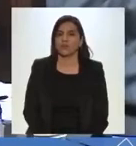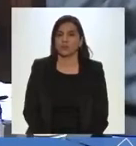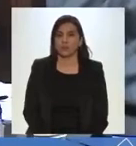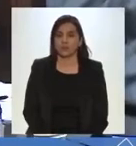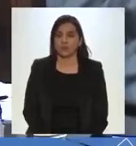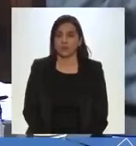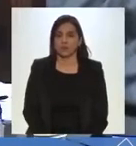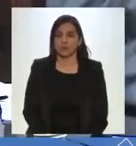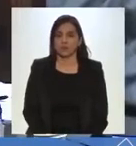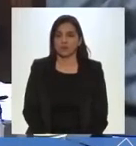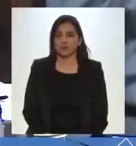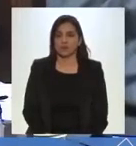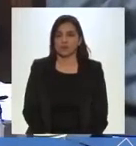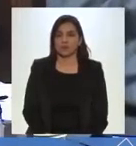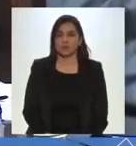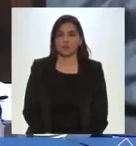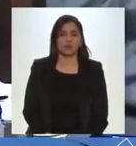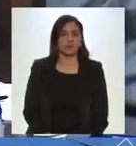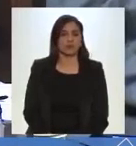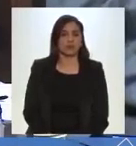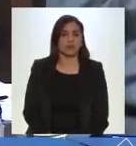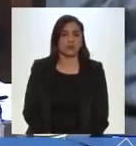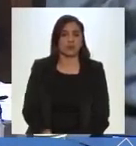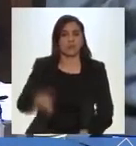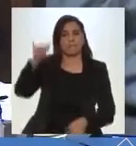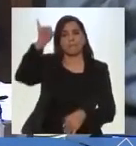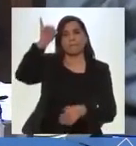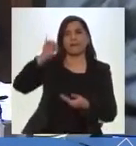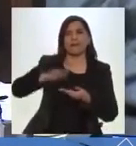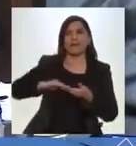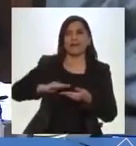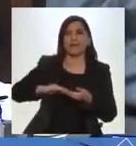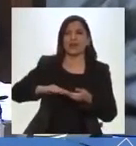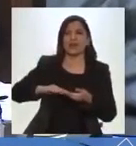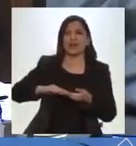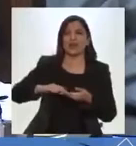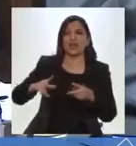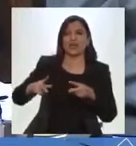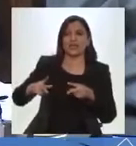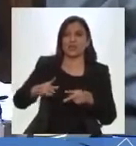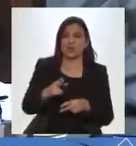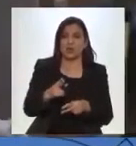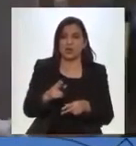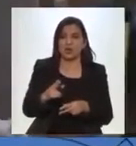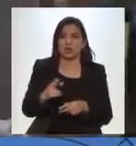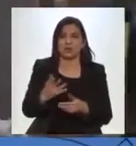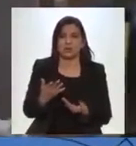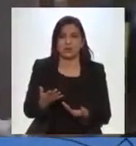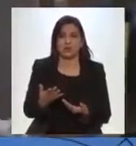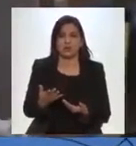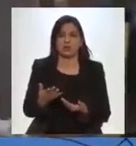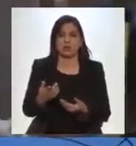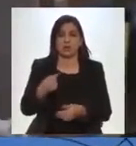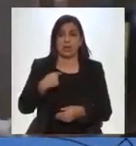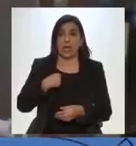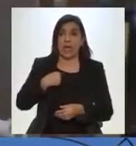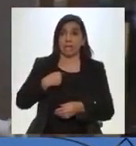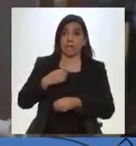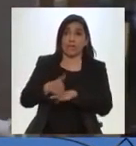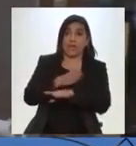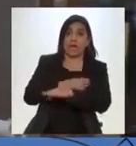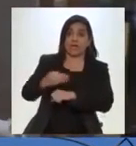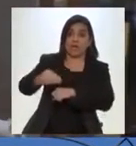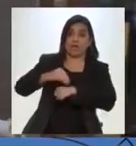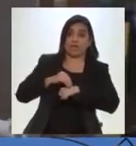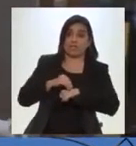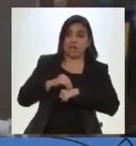Muchas gracias. Que interrumpa, Presidenta. Pero si a mí se me hubiese advertido que yo podía traer asesores o conectar gente del Ministerio